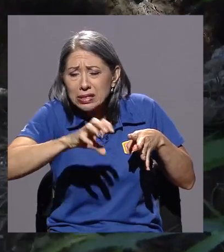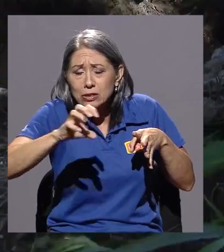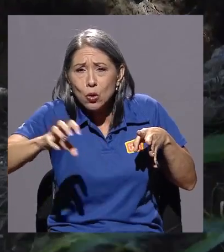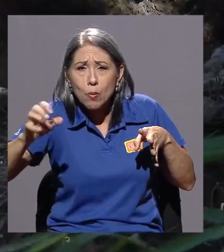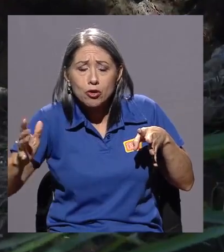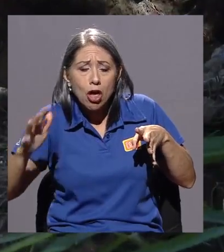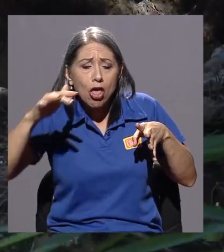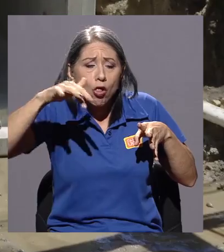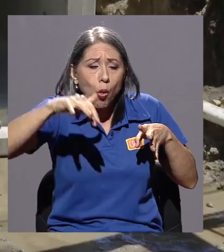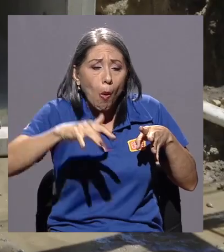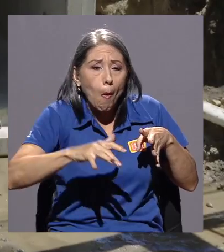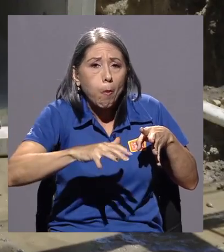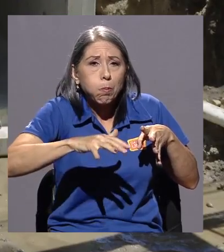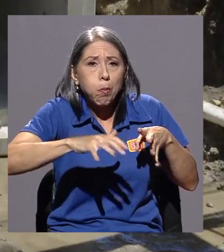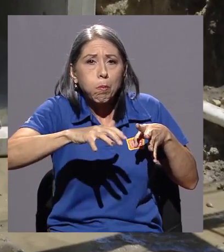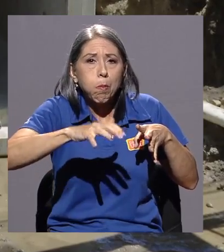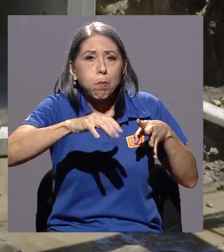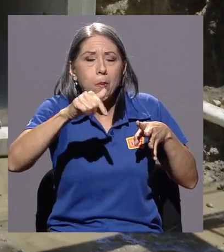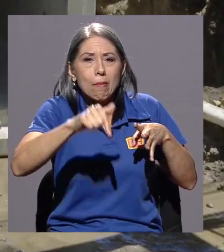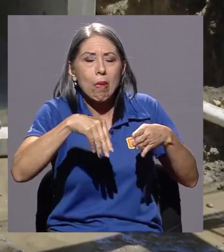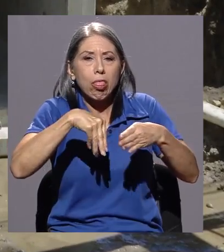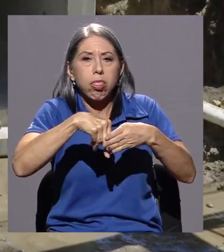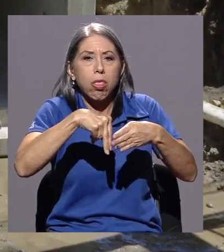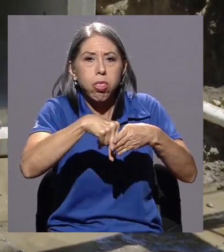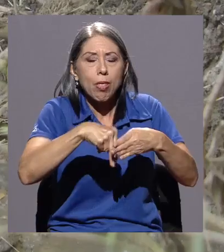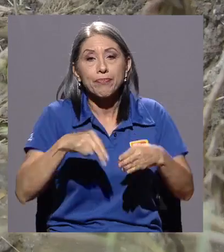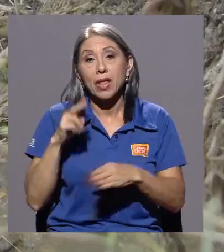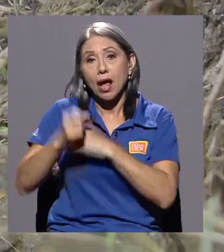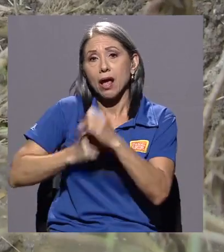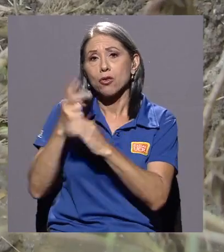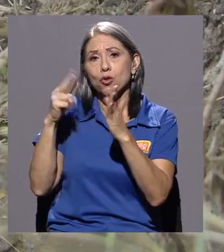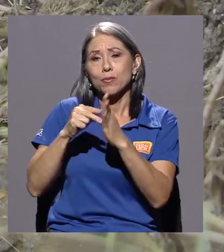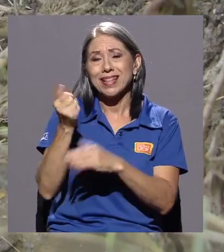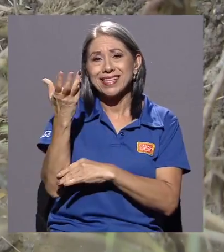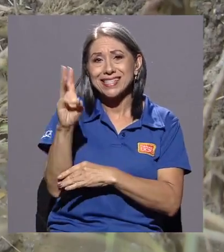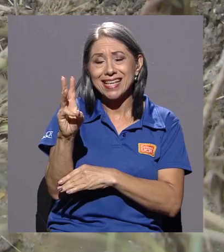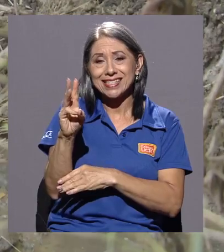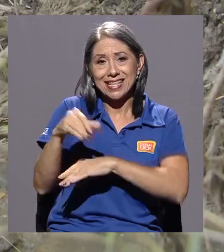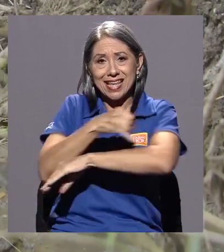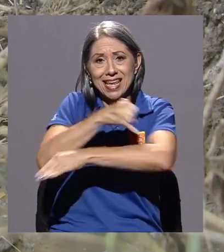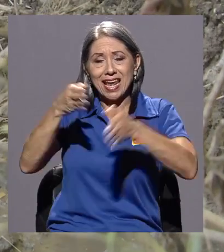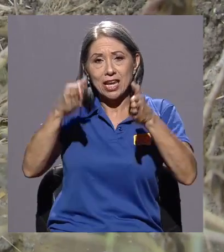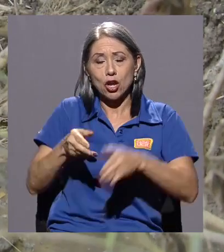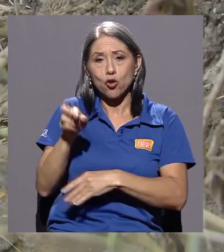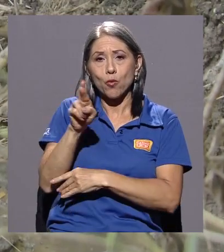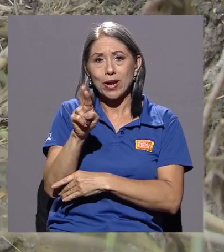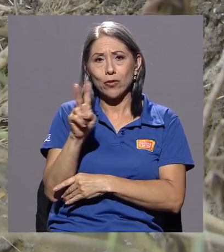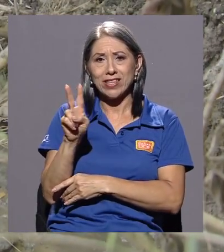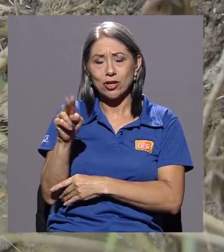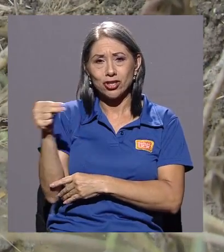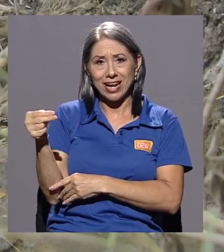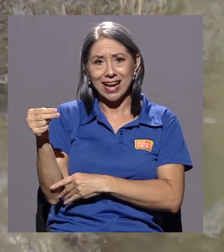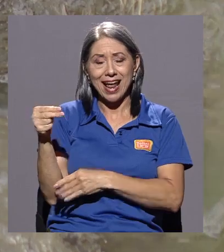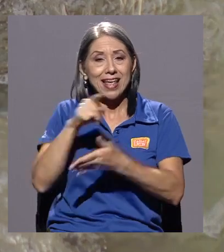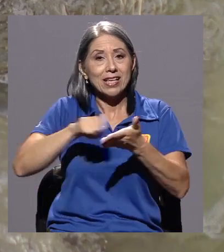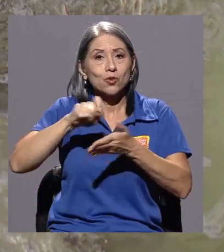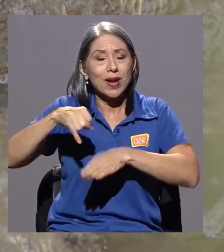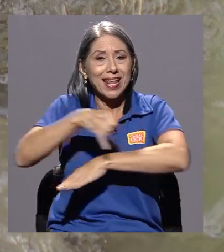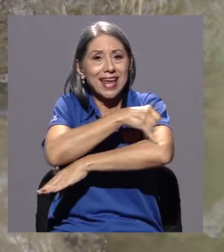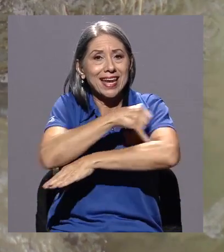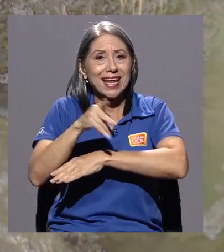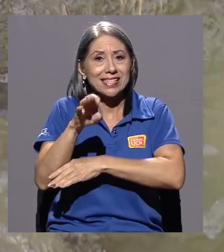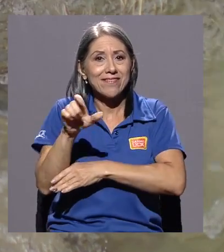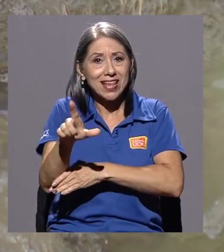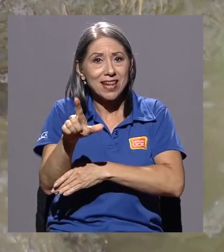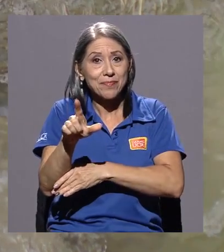sedimentos. Posteriormente, en 2016, el ingeniero Roberto Villalobos Herrera de la Escuela de Ingeniería Civil realizó un